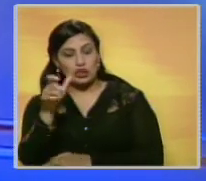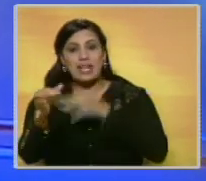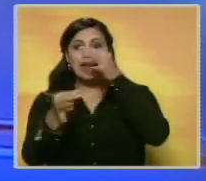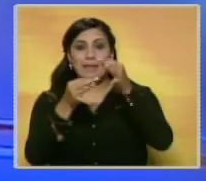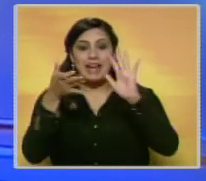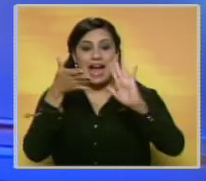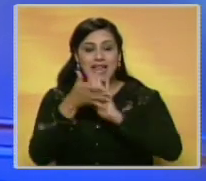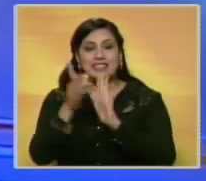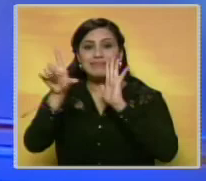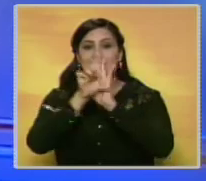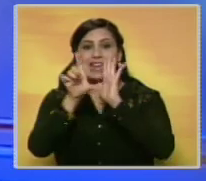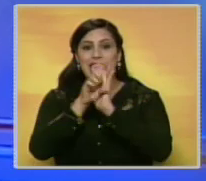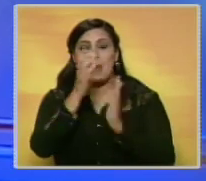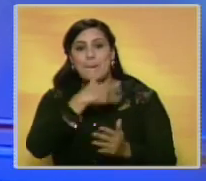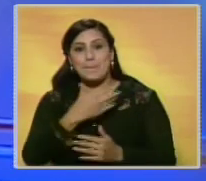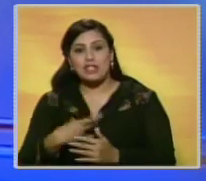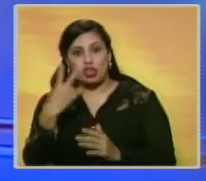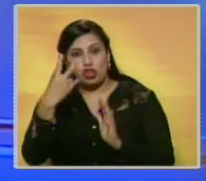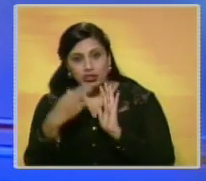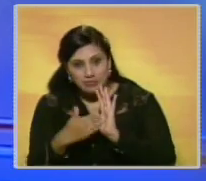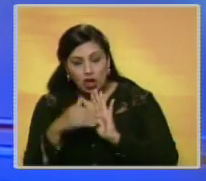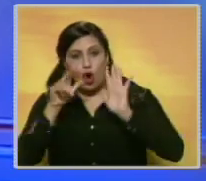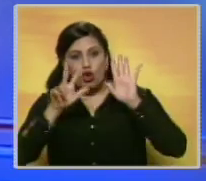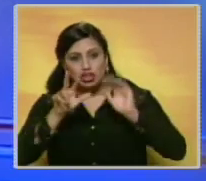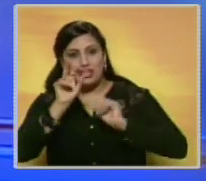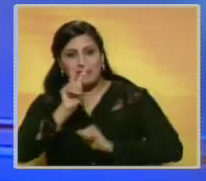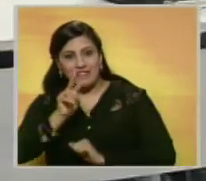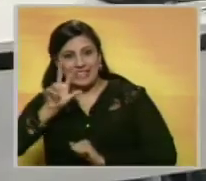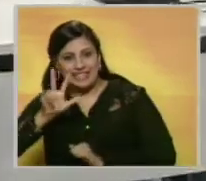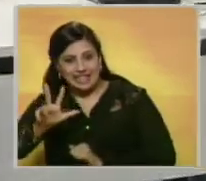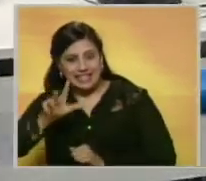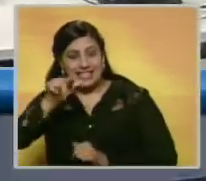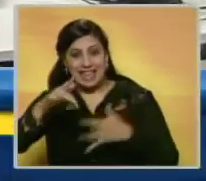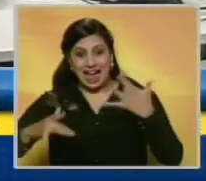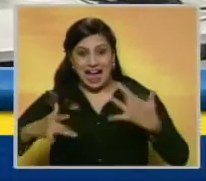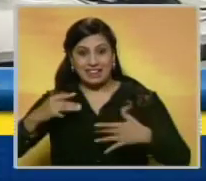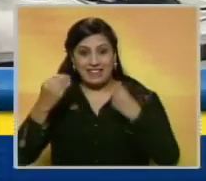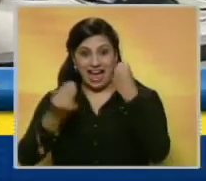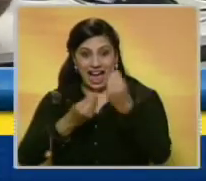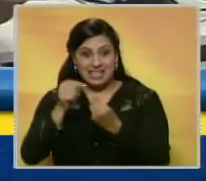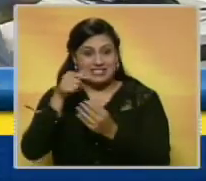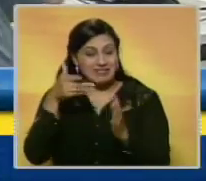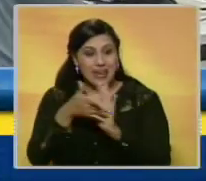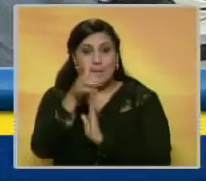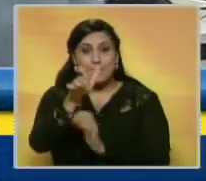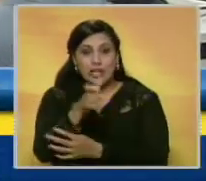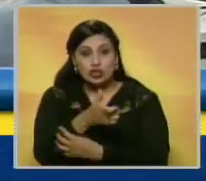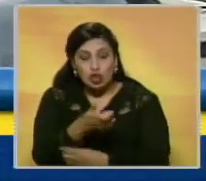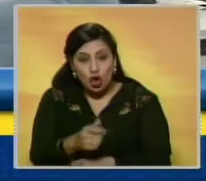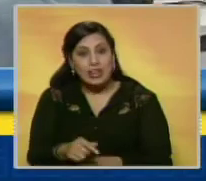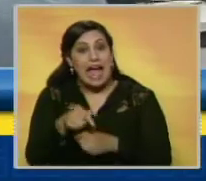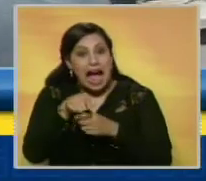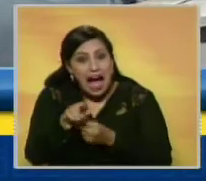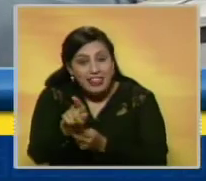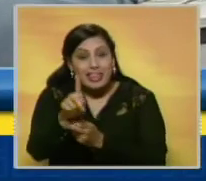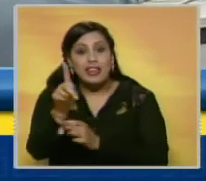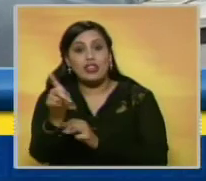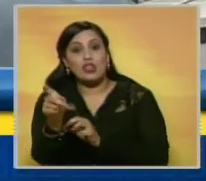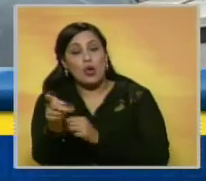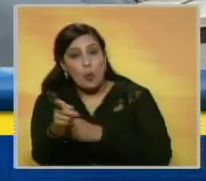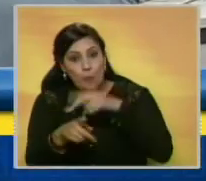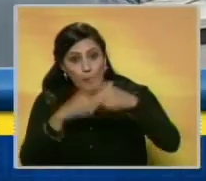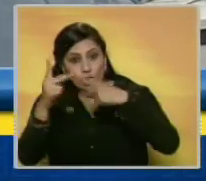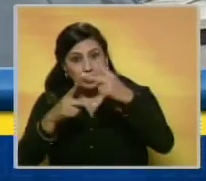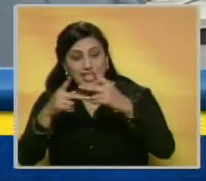como lo establece el decreto presidencial 2823. Esta actividad se lleva a cabo para aquellas personas que entraron en el proceso de